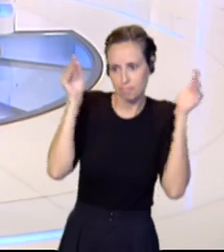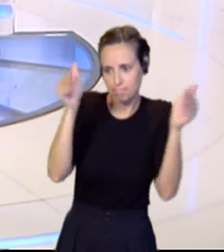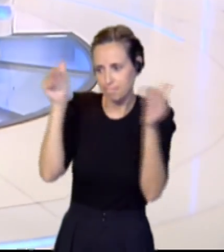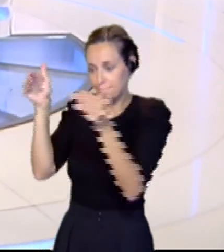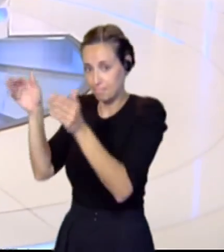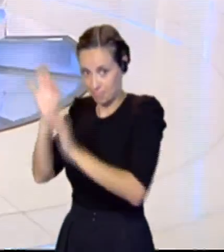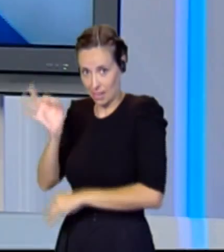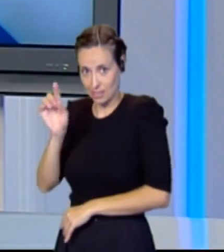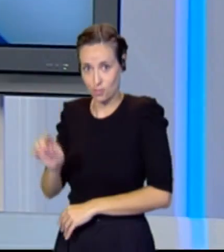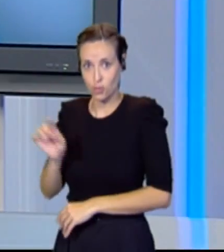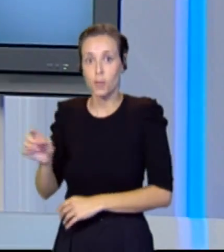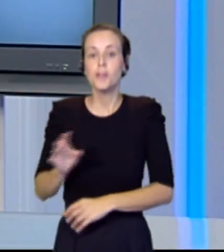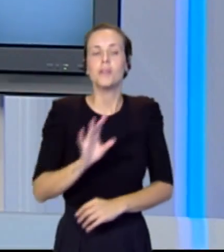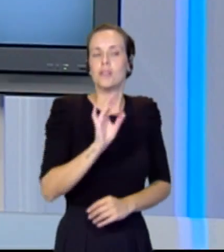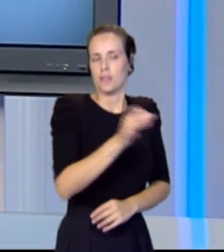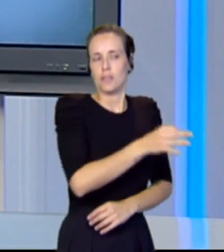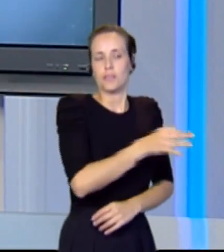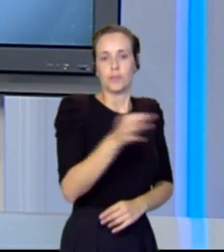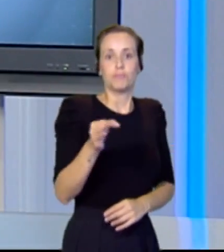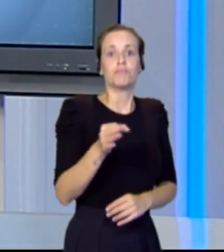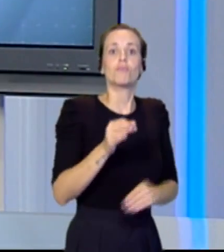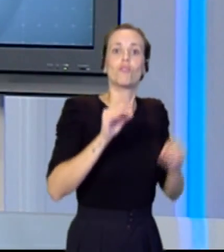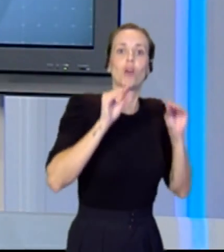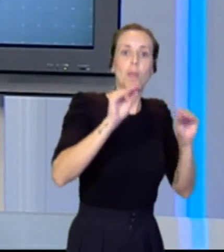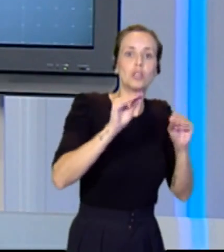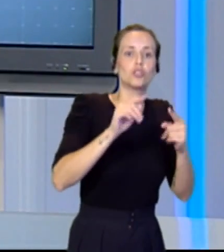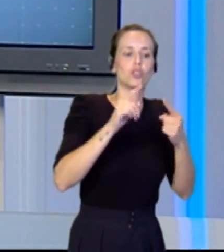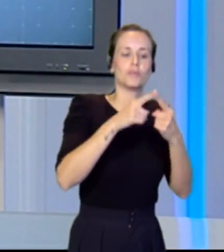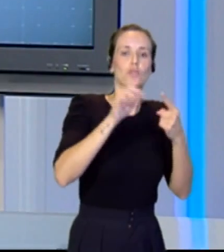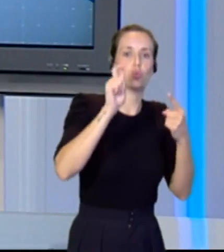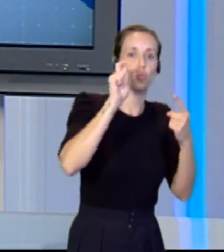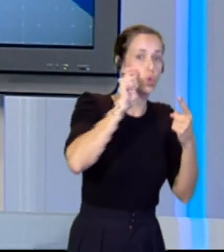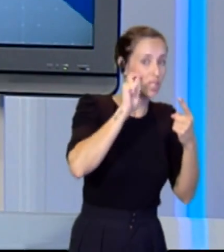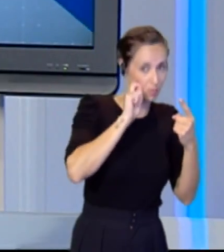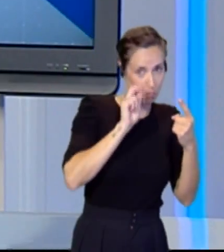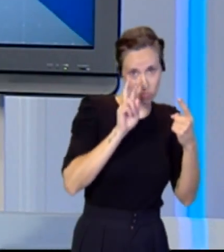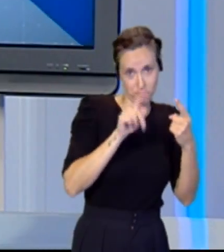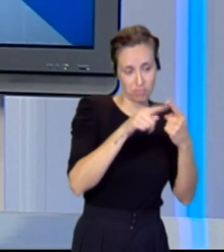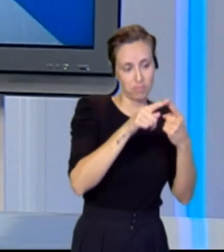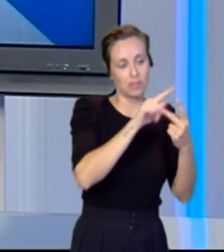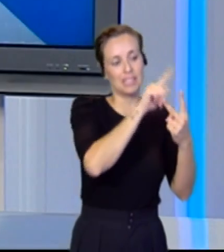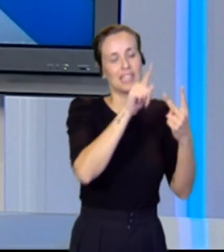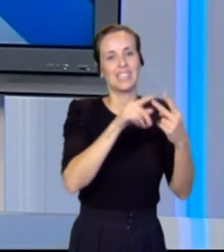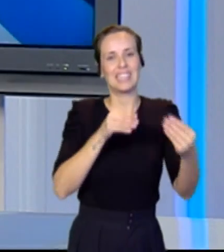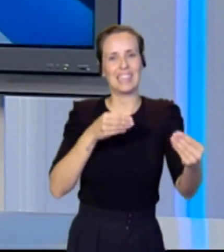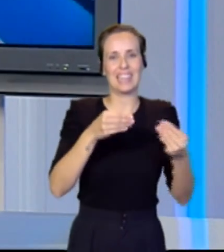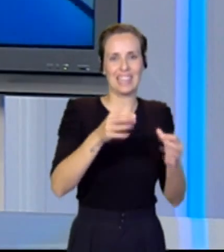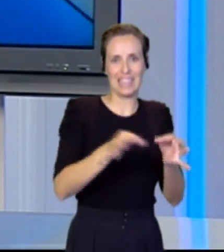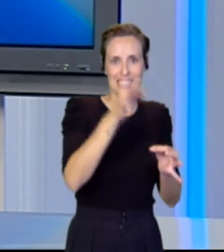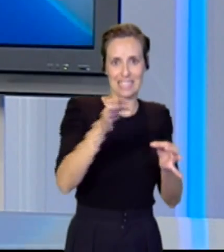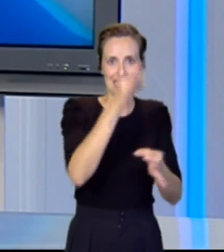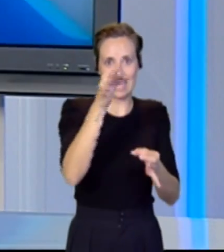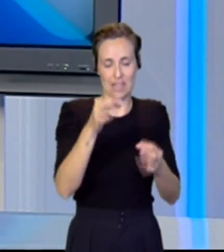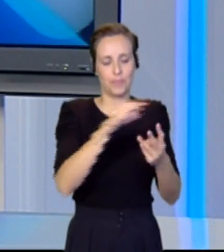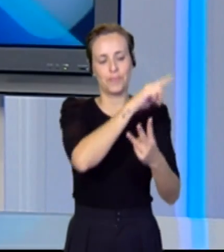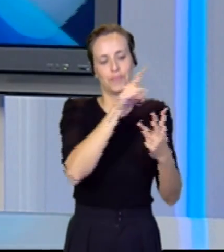Efectivamente. Hubo formaciones en turismo, formaciones en el sector textil y formaciones que